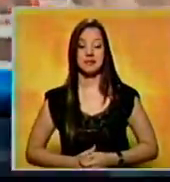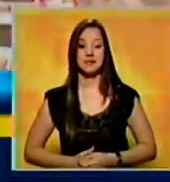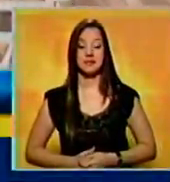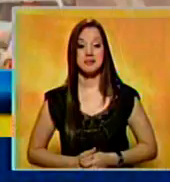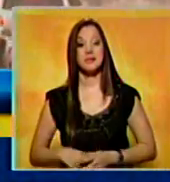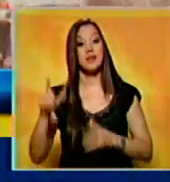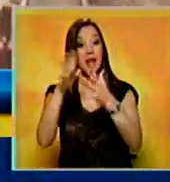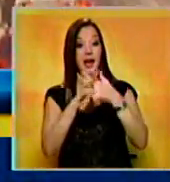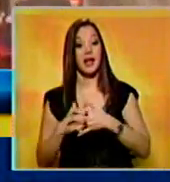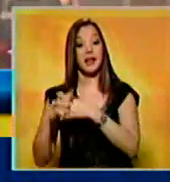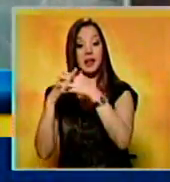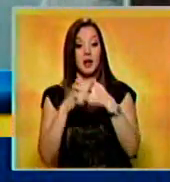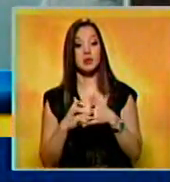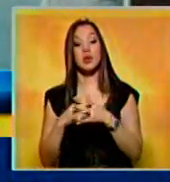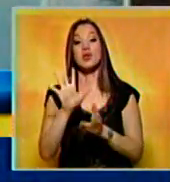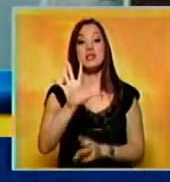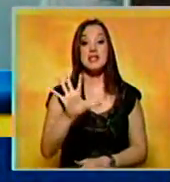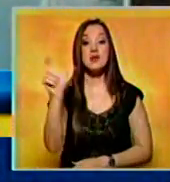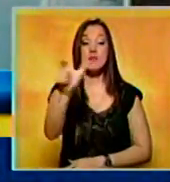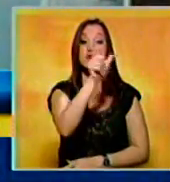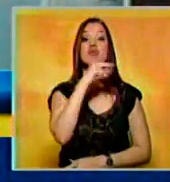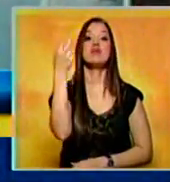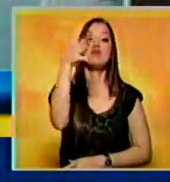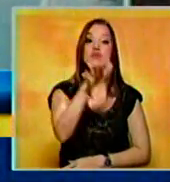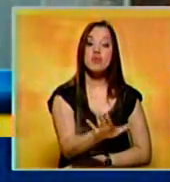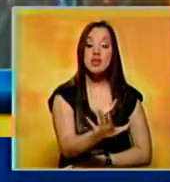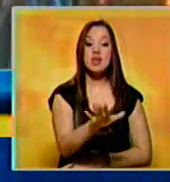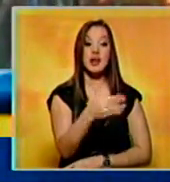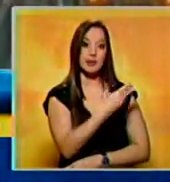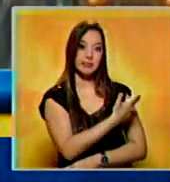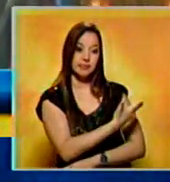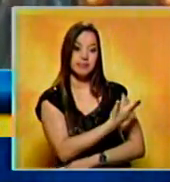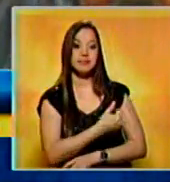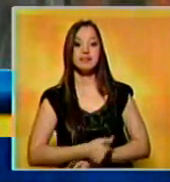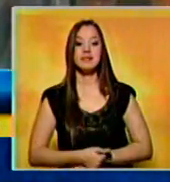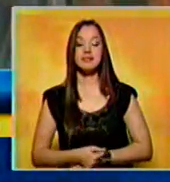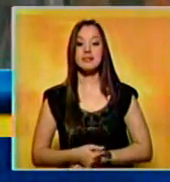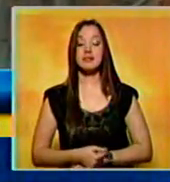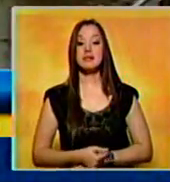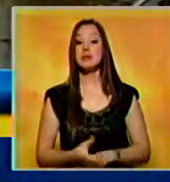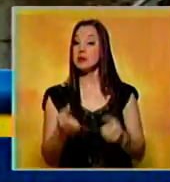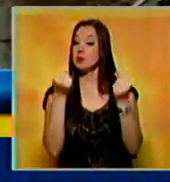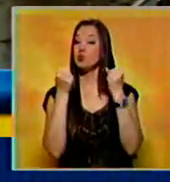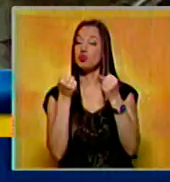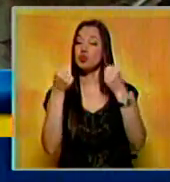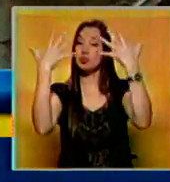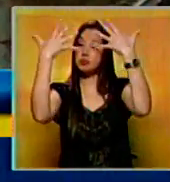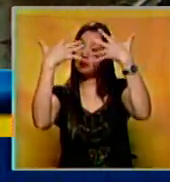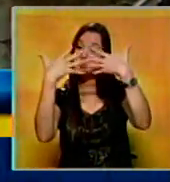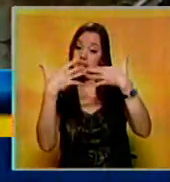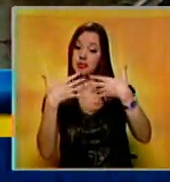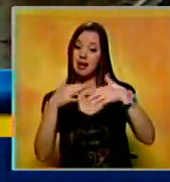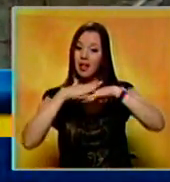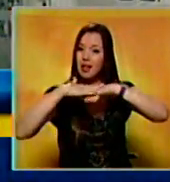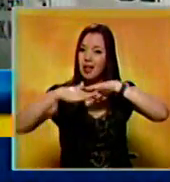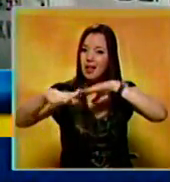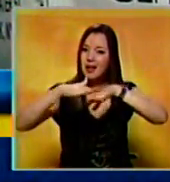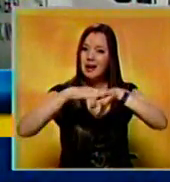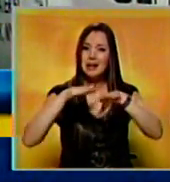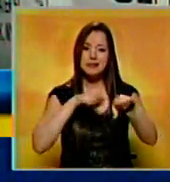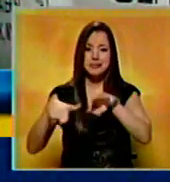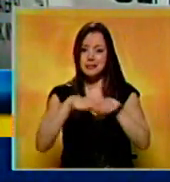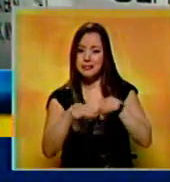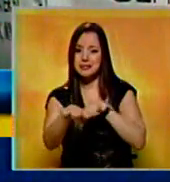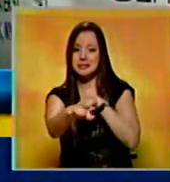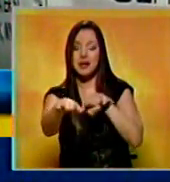En Estados Unidos, 5 personas fallecieron este fin de semana en el noroeste de esa nación por las fuertes nevadas que se han registrado en las últimas